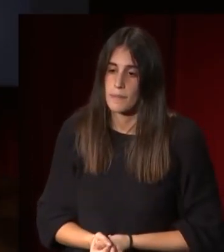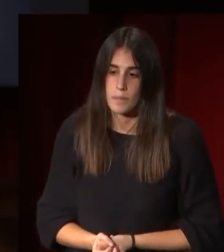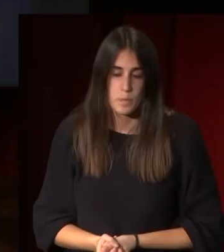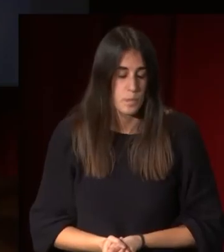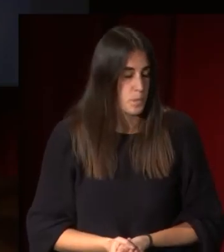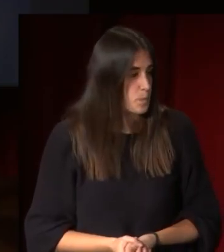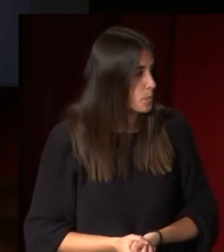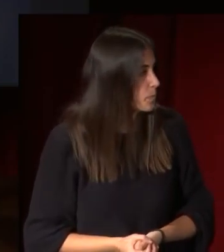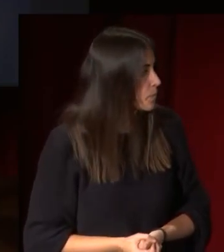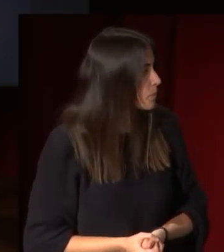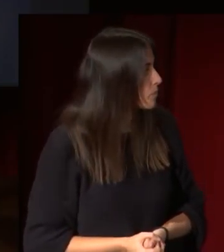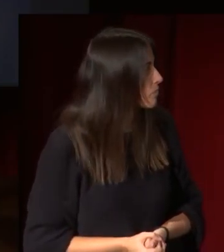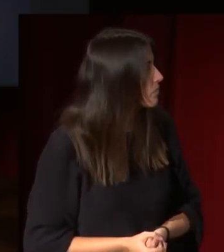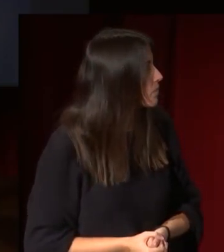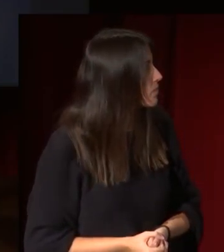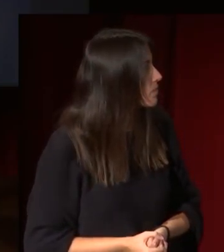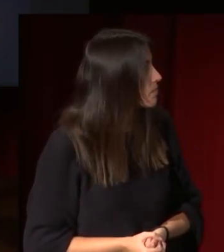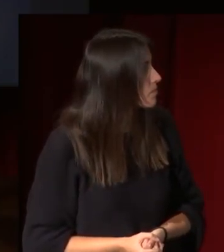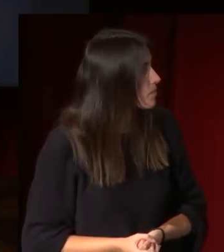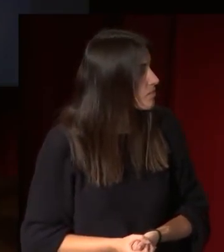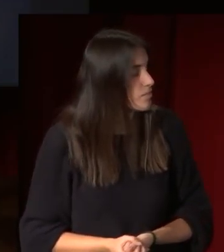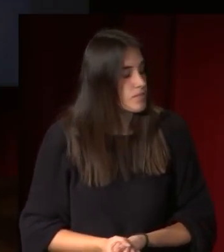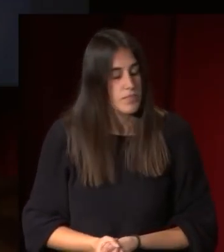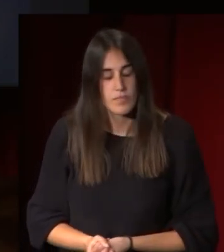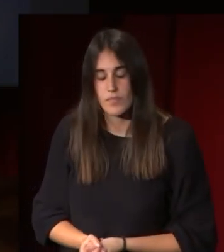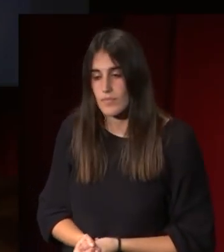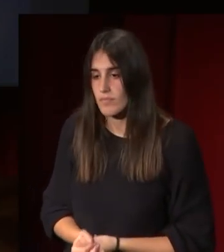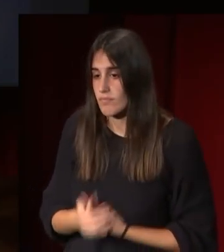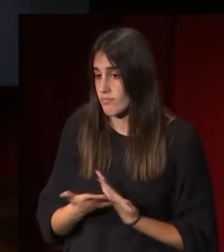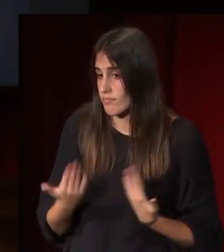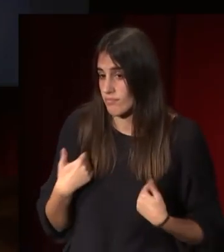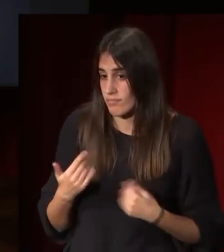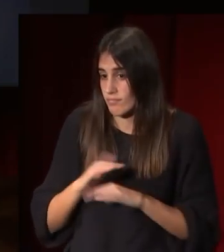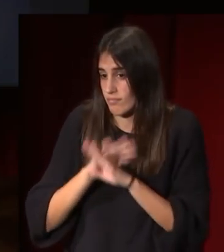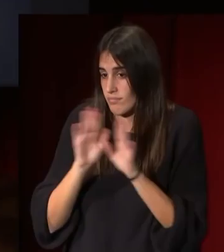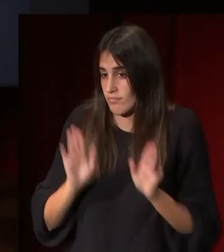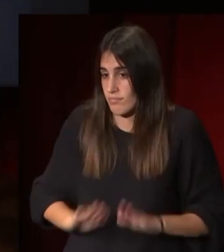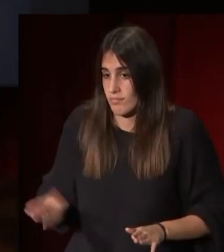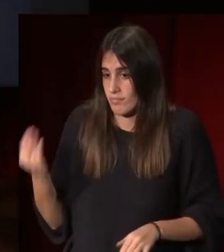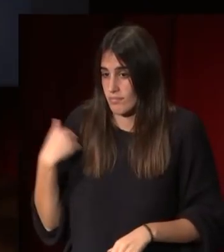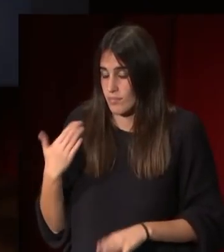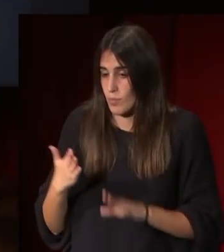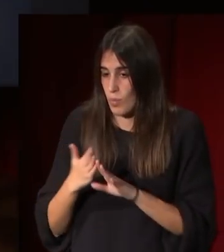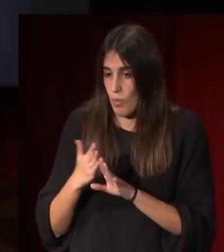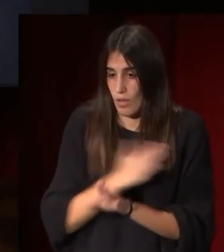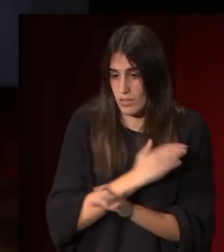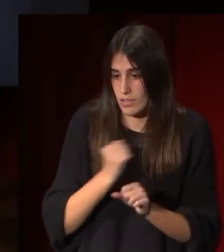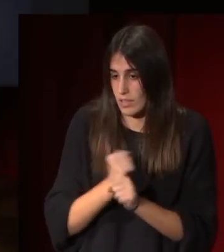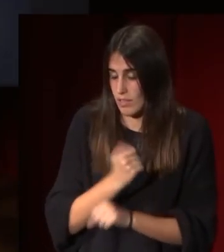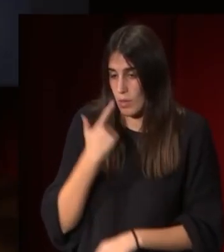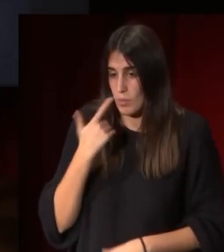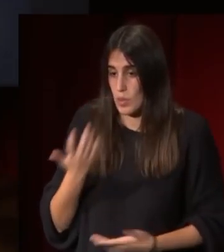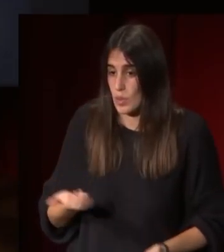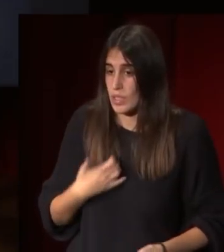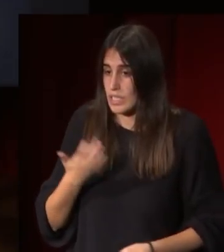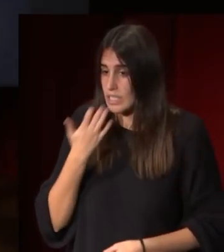marcar el camino que realmente es el resultado de todo lo que hemos visto hasta ese momento y que en realidad si uno mira